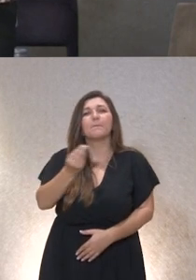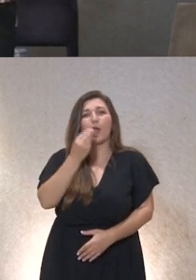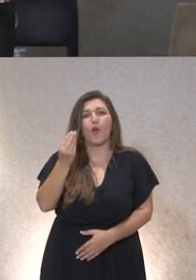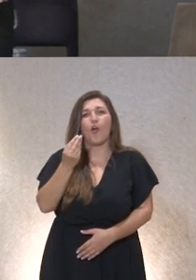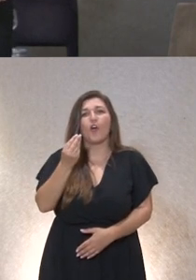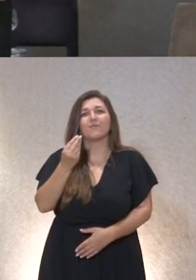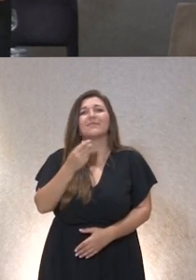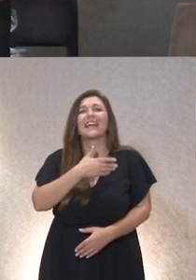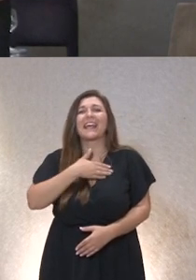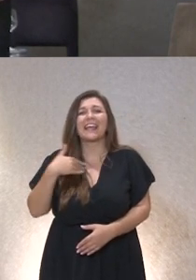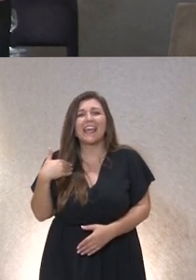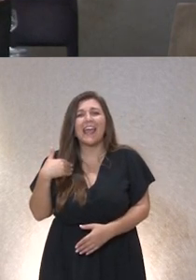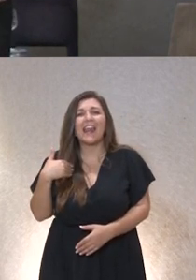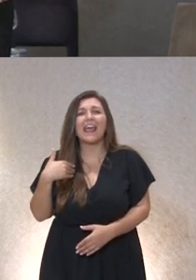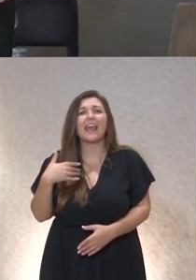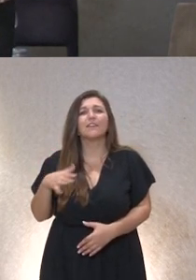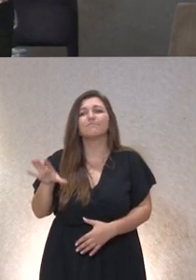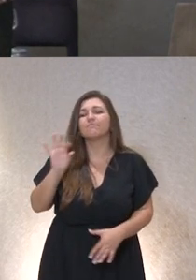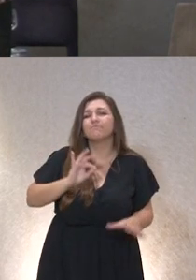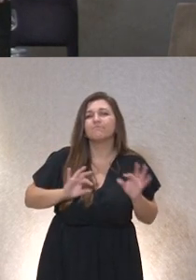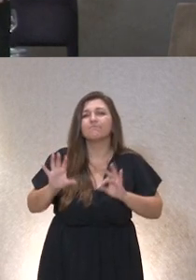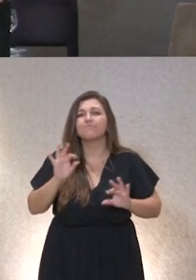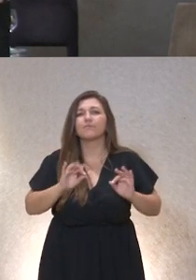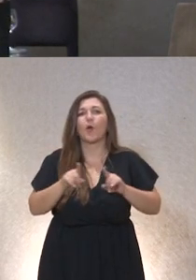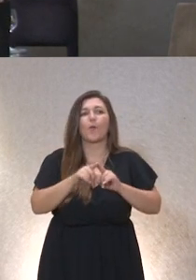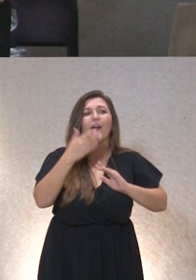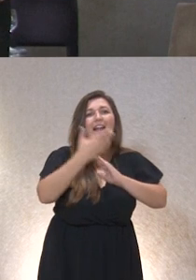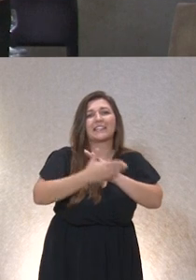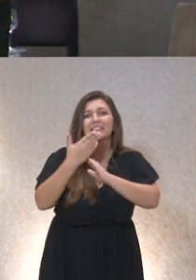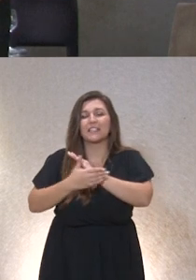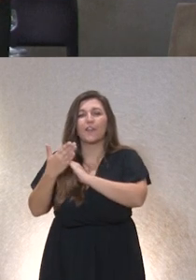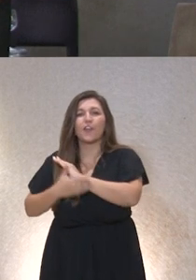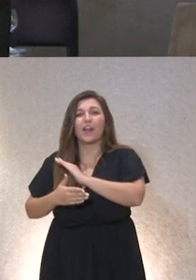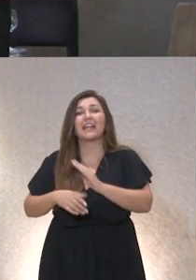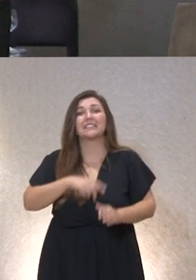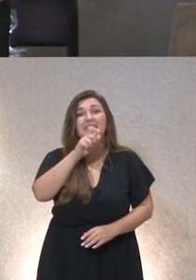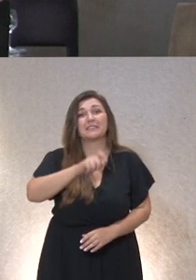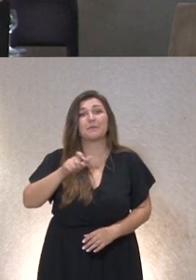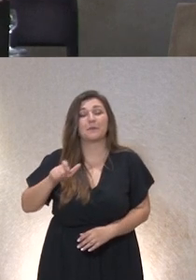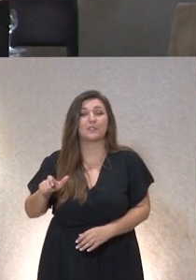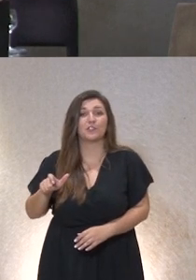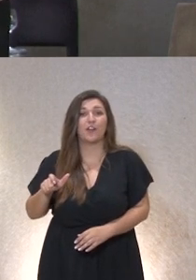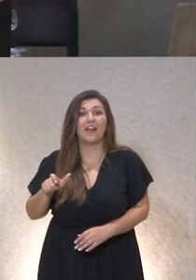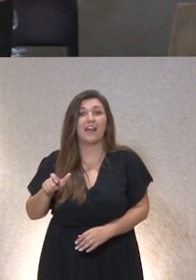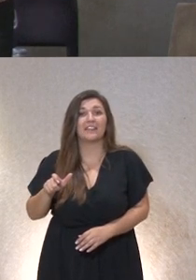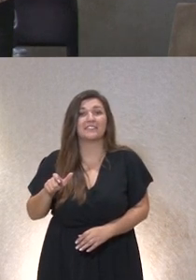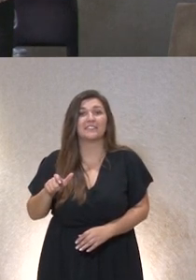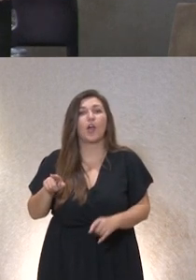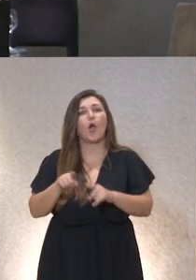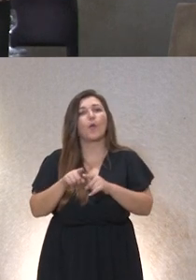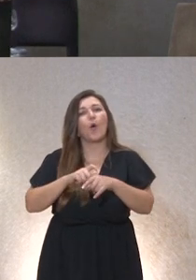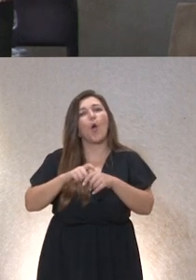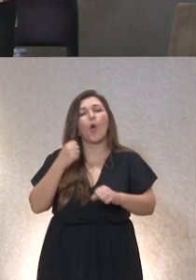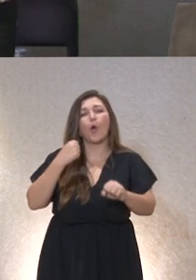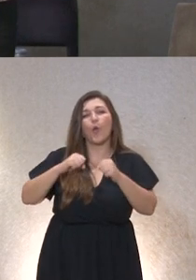proponen alternativas a las restricciones que siguen imponiéndose a las personas que muestran conductas